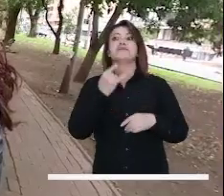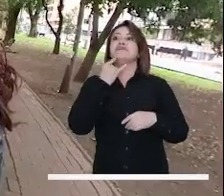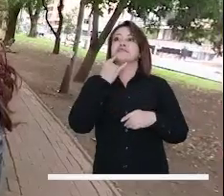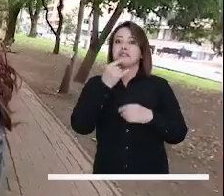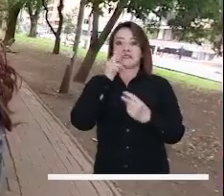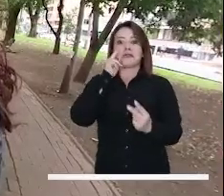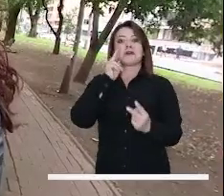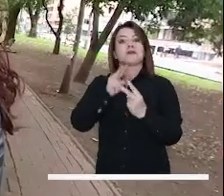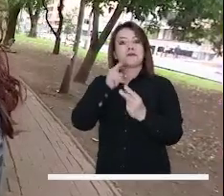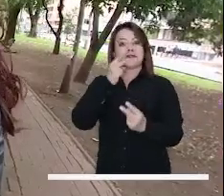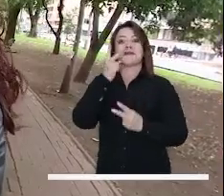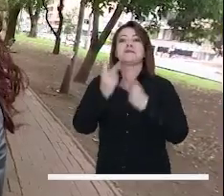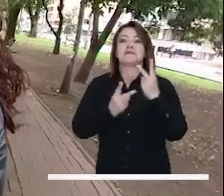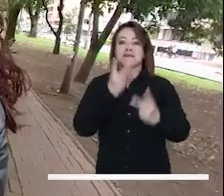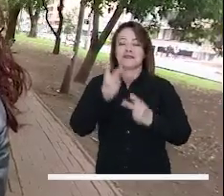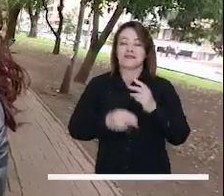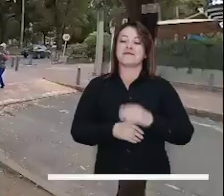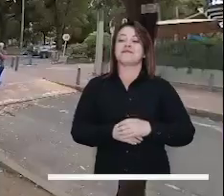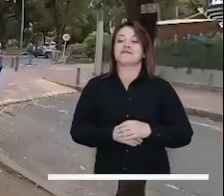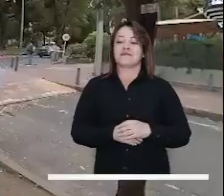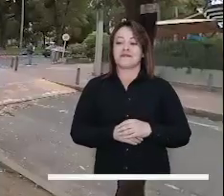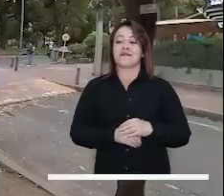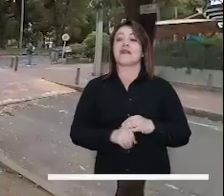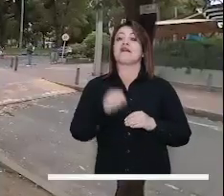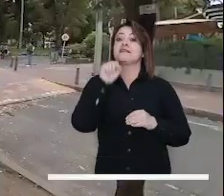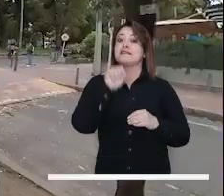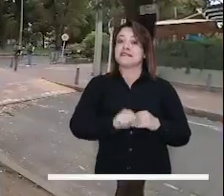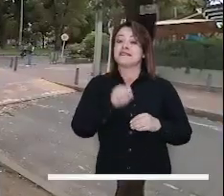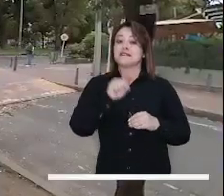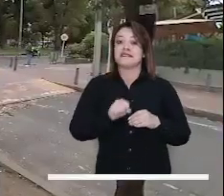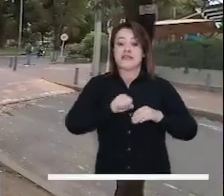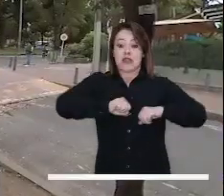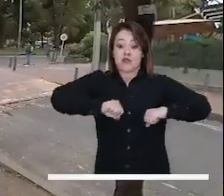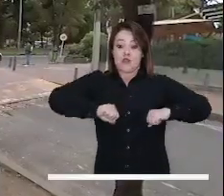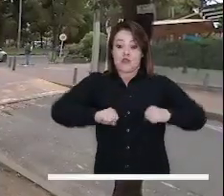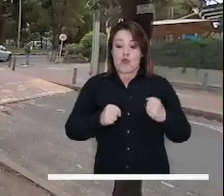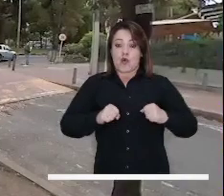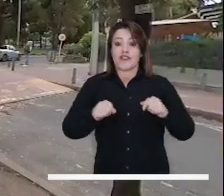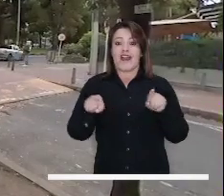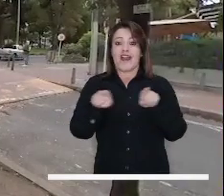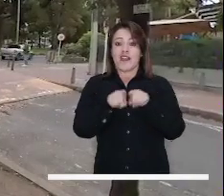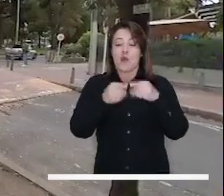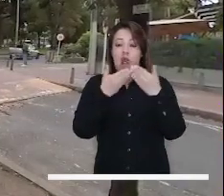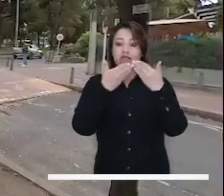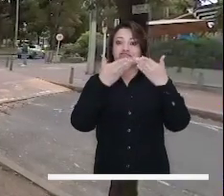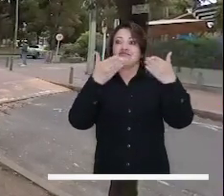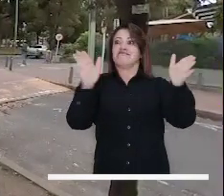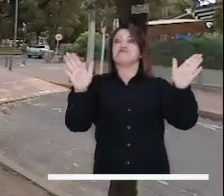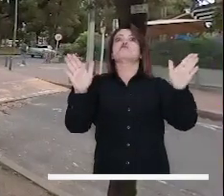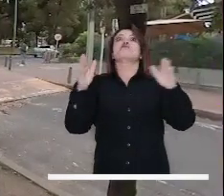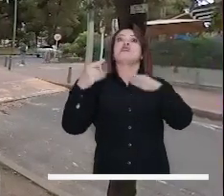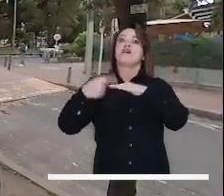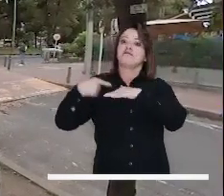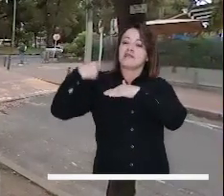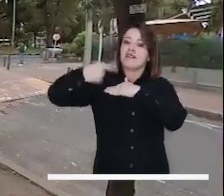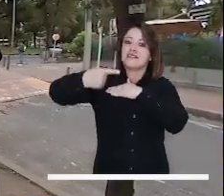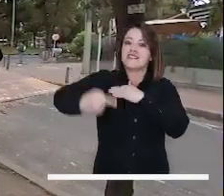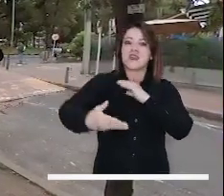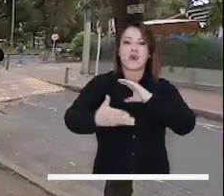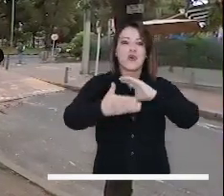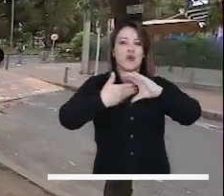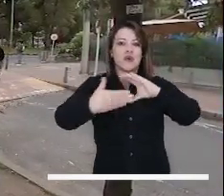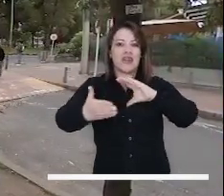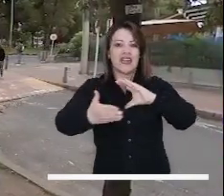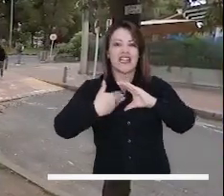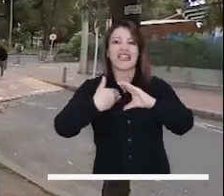que vale la pena conocer, visitar. Es una puerta, una entrada, es una ciudad con una tradición, es llamativa su